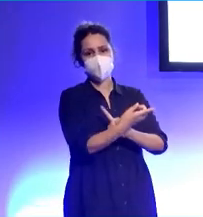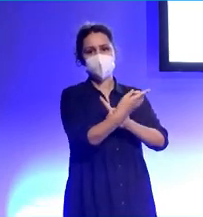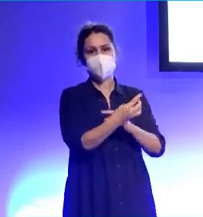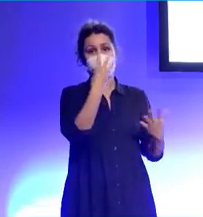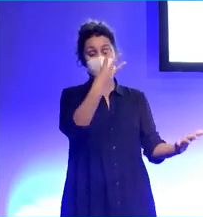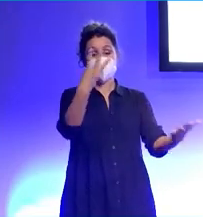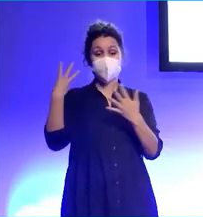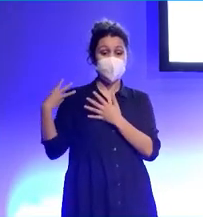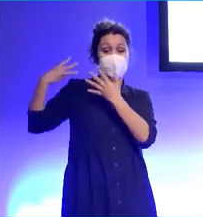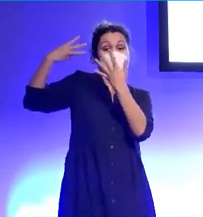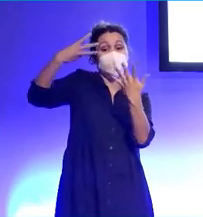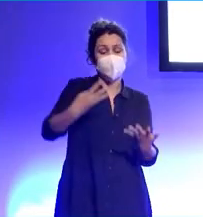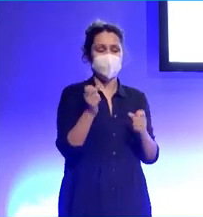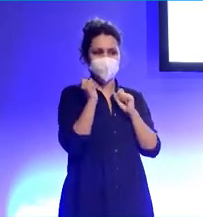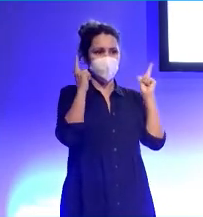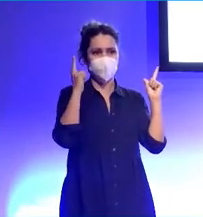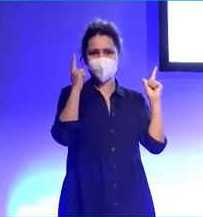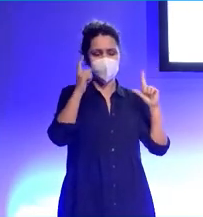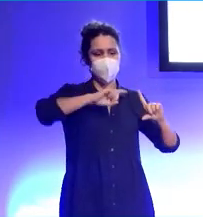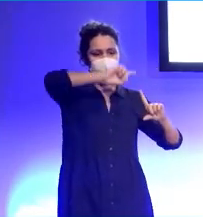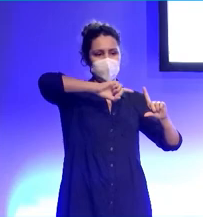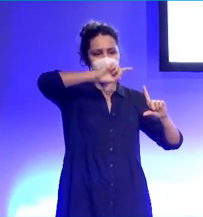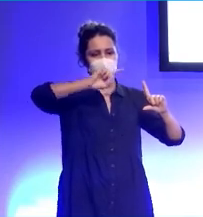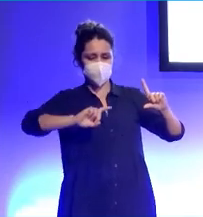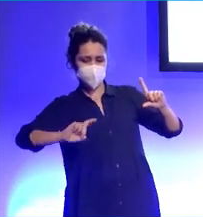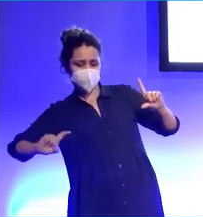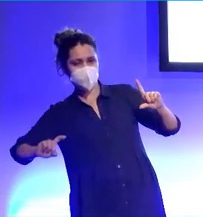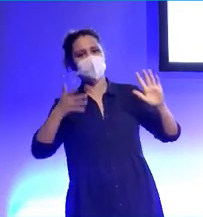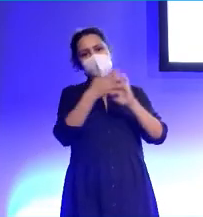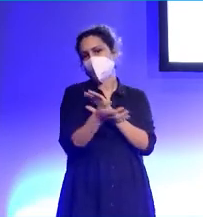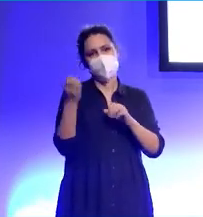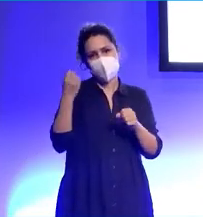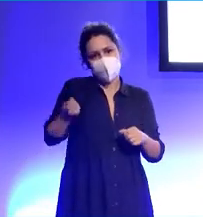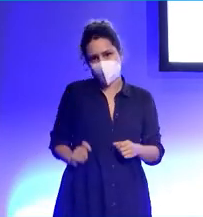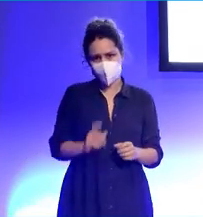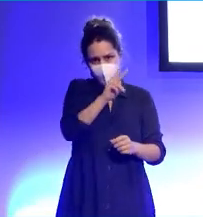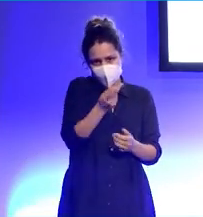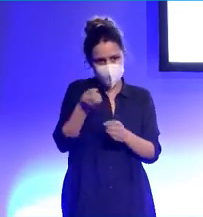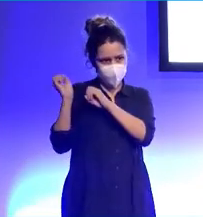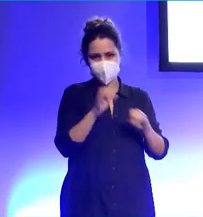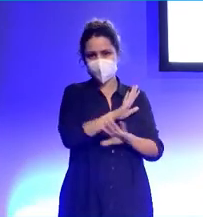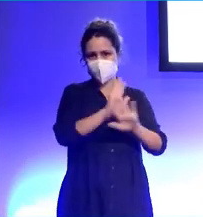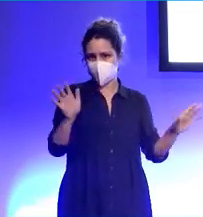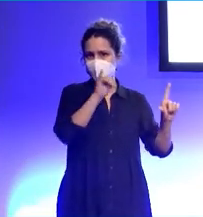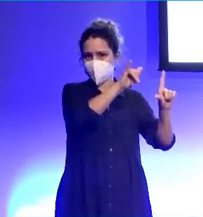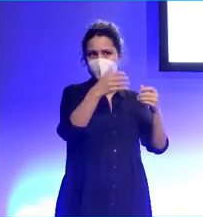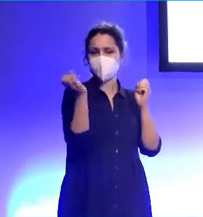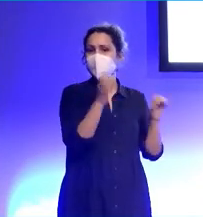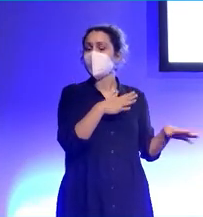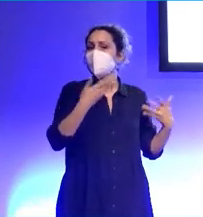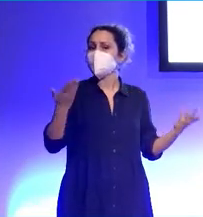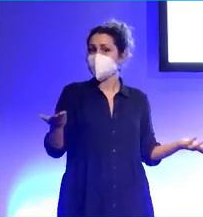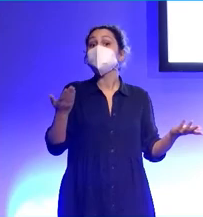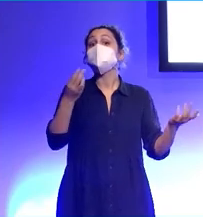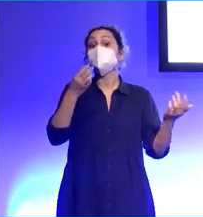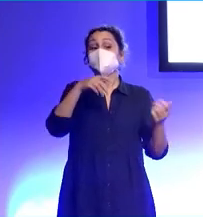visitas, quizás no es lo tuyo. No pasa nada. Yo seguramente me pasaría lo mismo si lo intento con YouTube. Es como si ves un chaval de 8 años